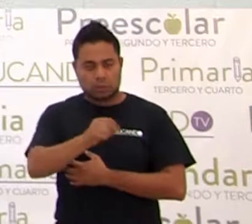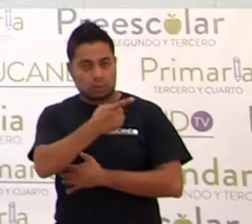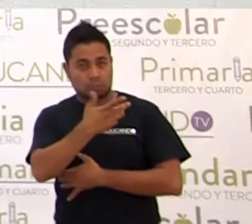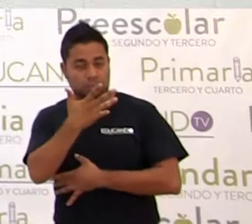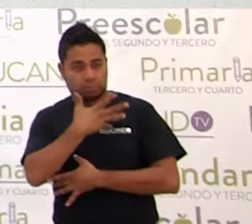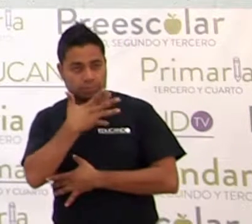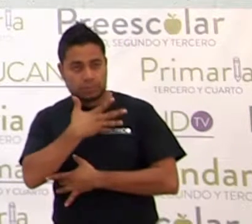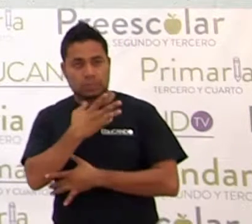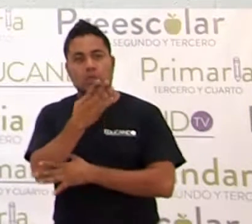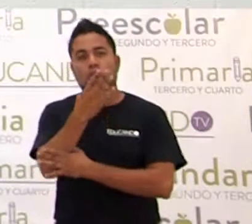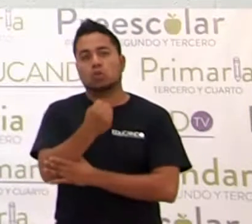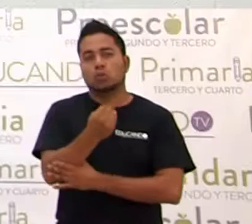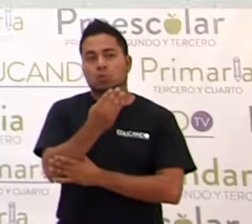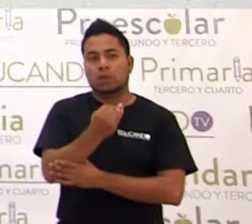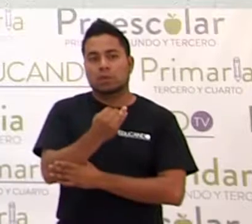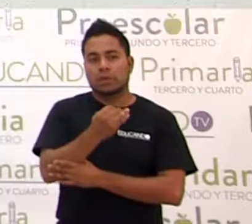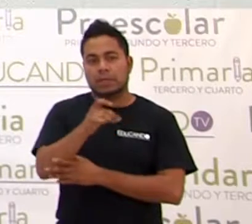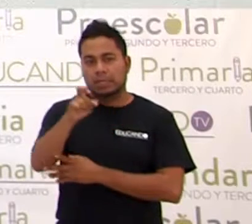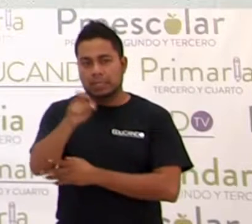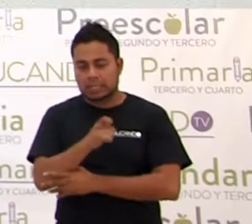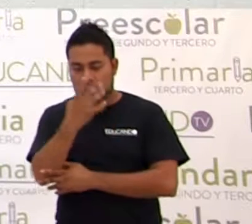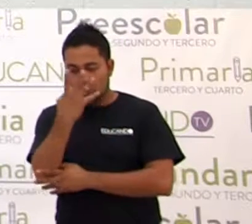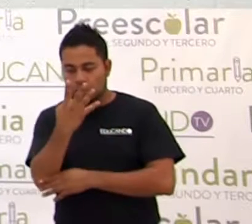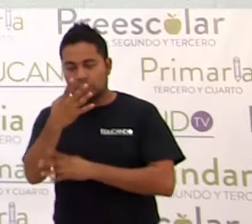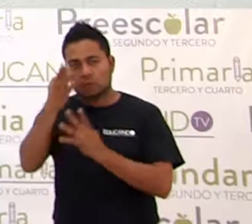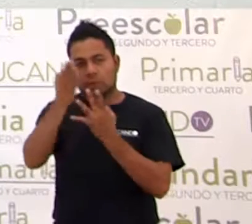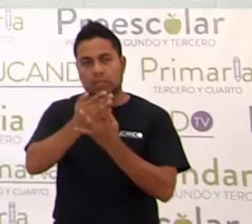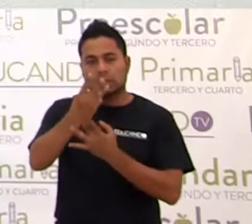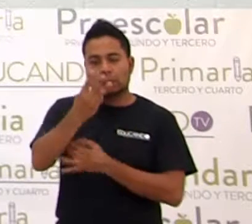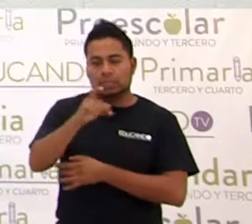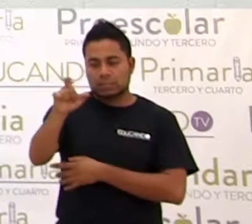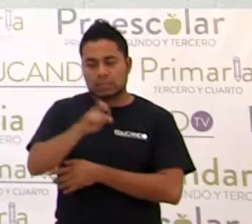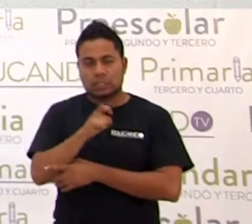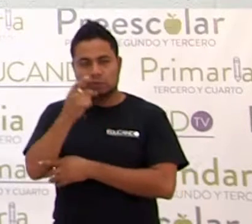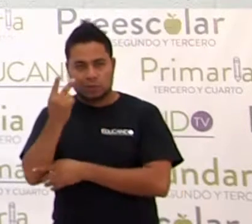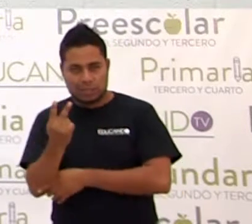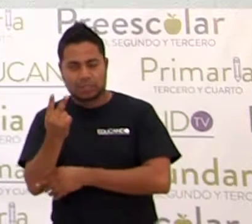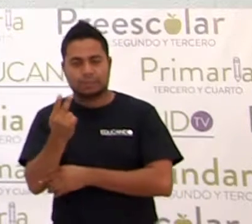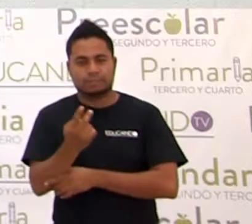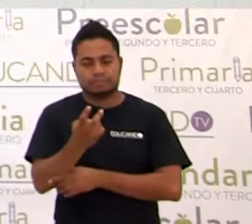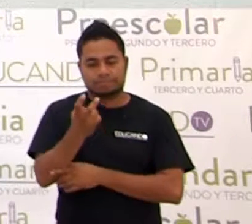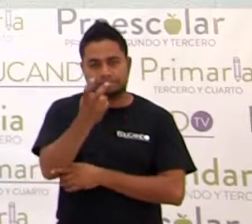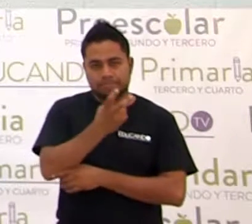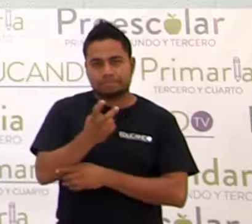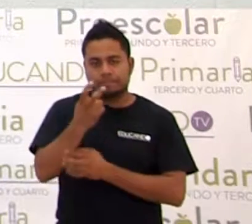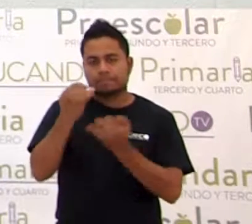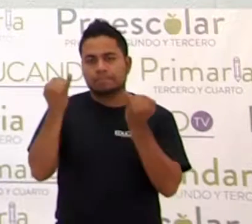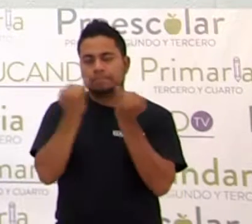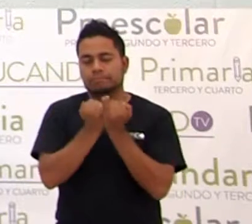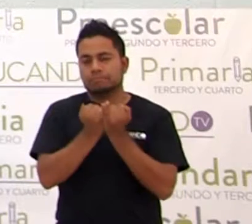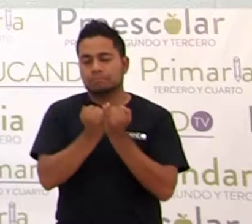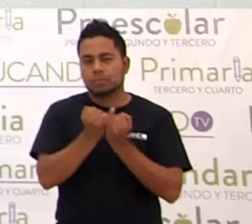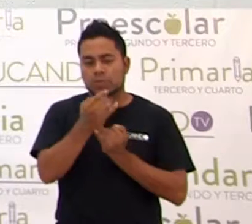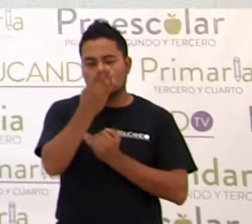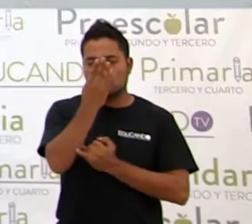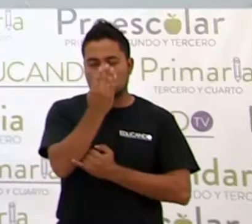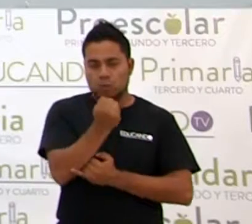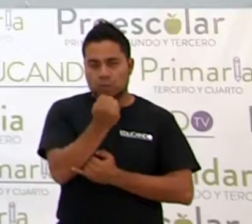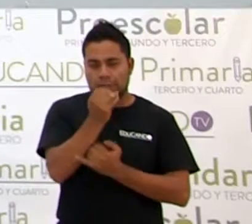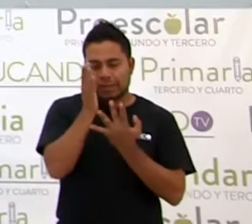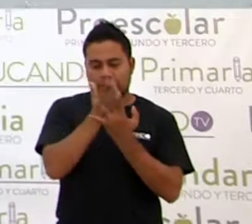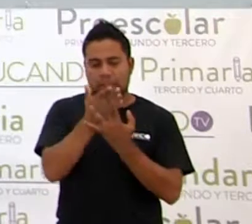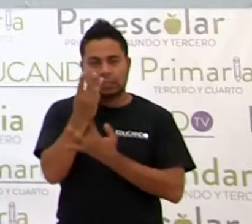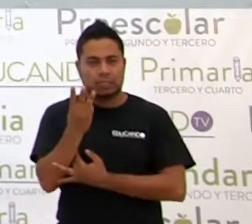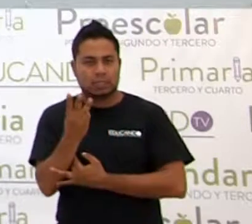9x cuarta entre 3x cuadrada. Esto es igual, 9 entre 3,